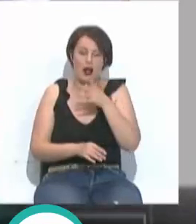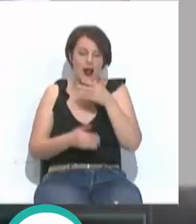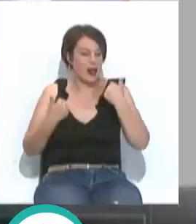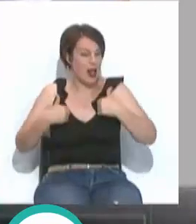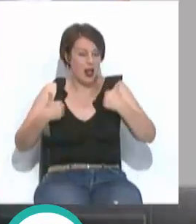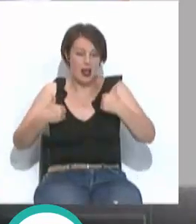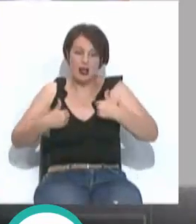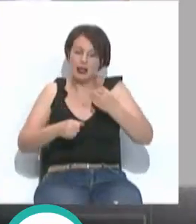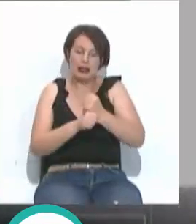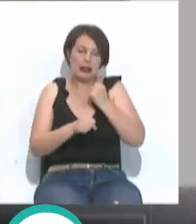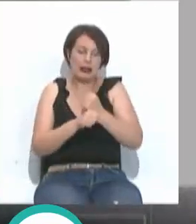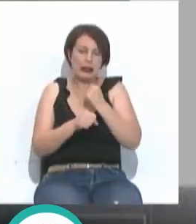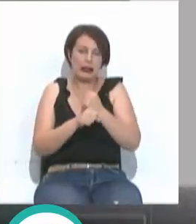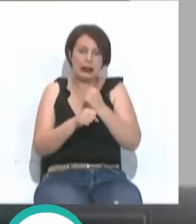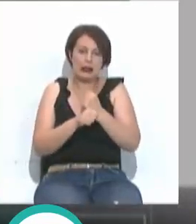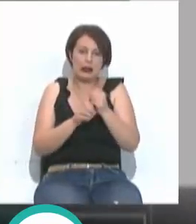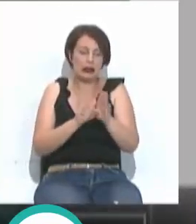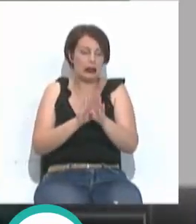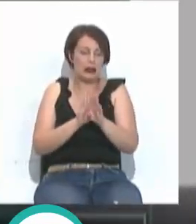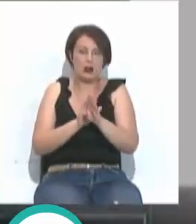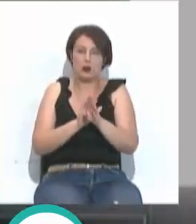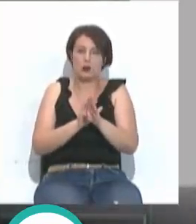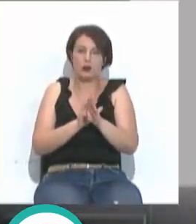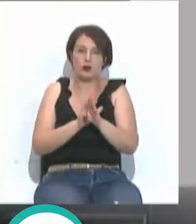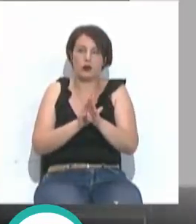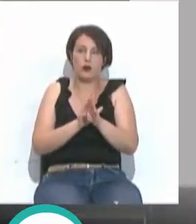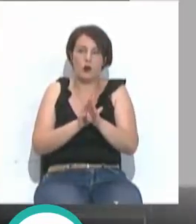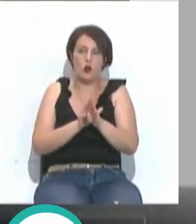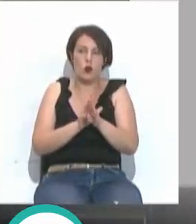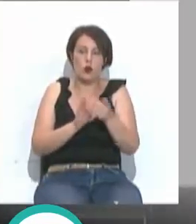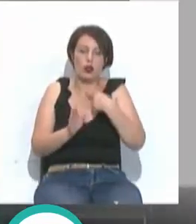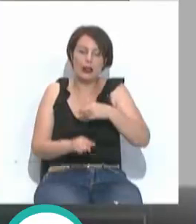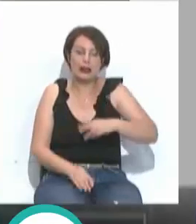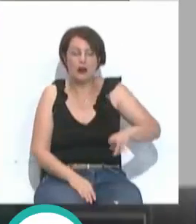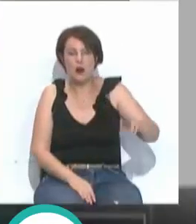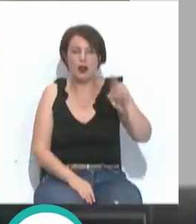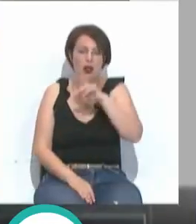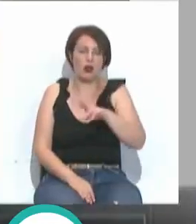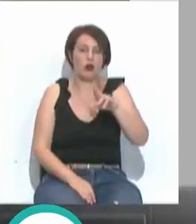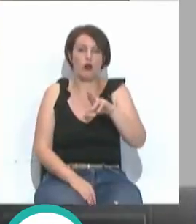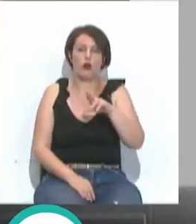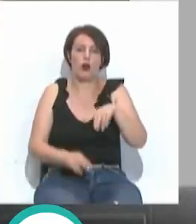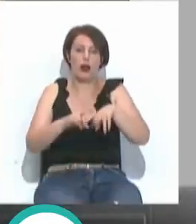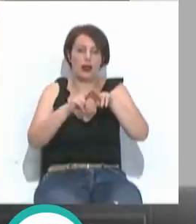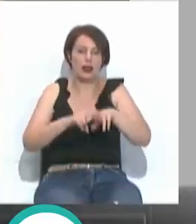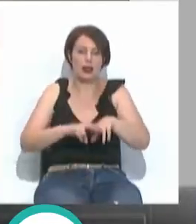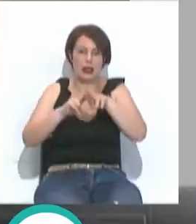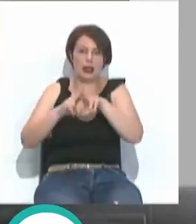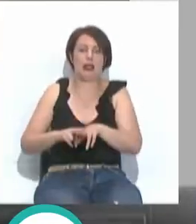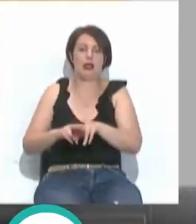seguimos trabajando, seguimos reforzando los análisis